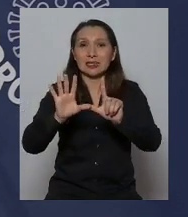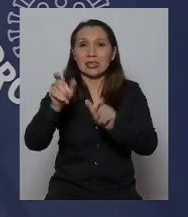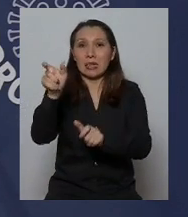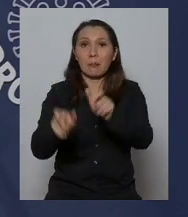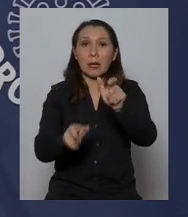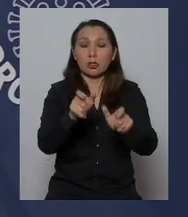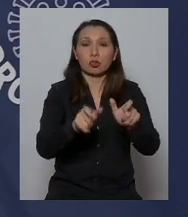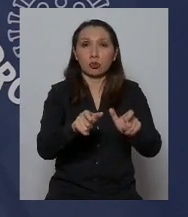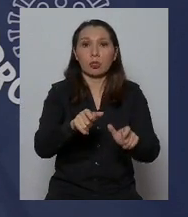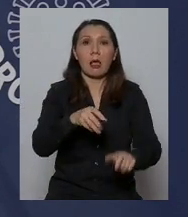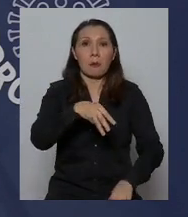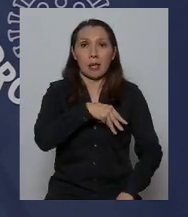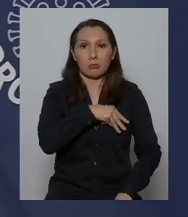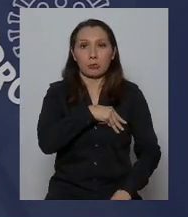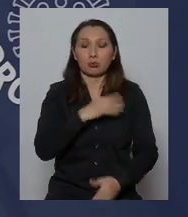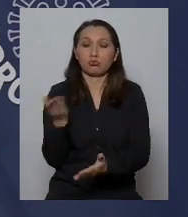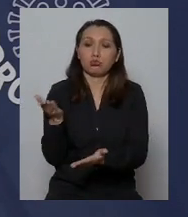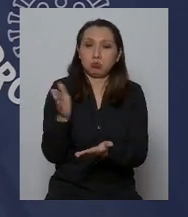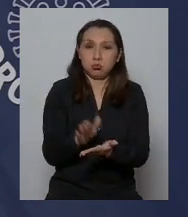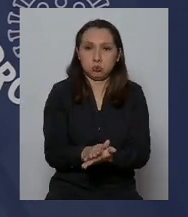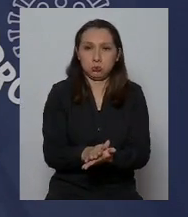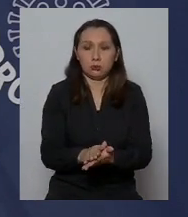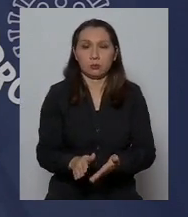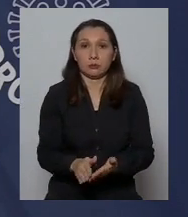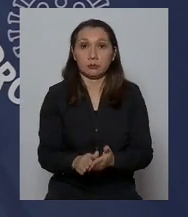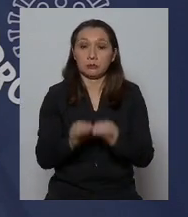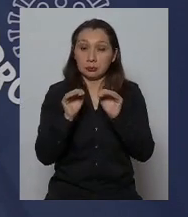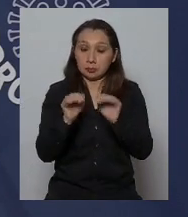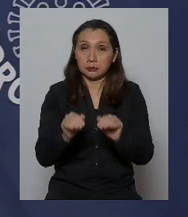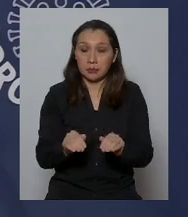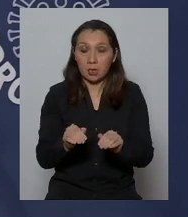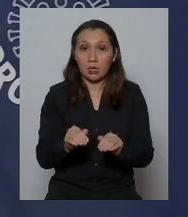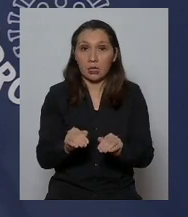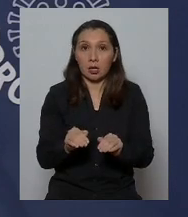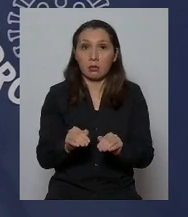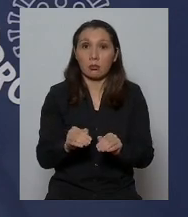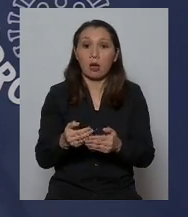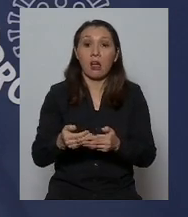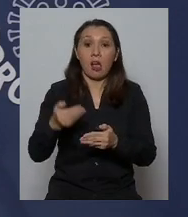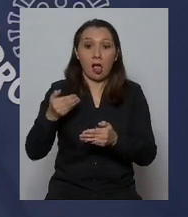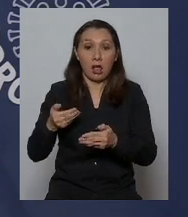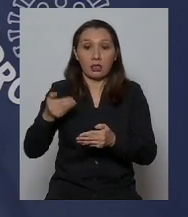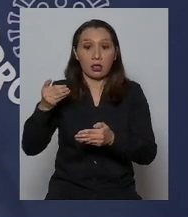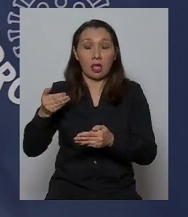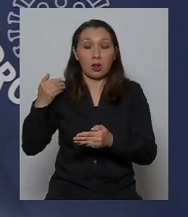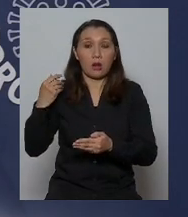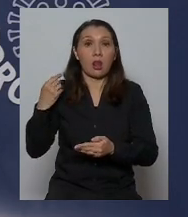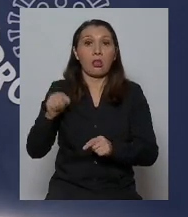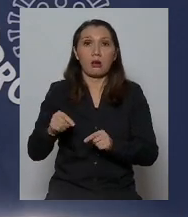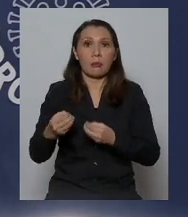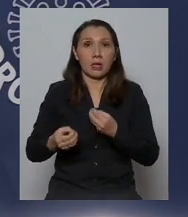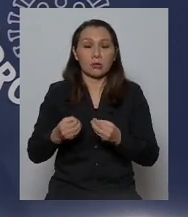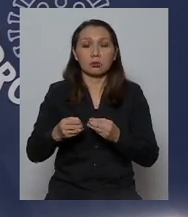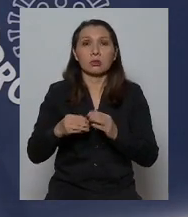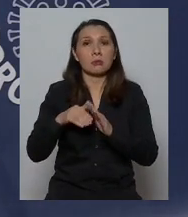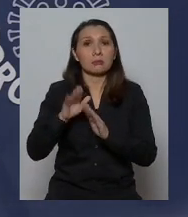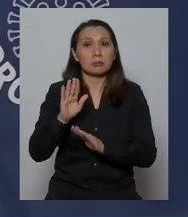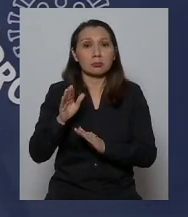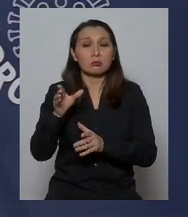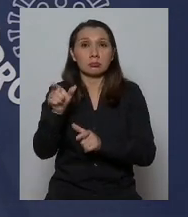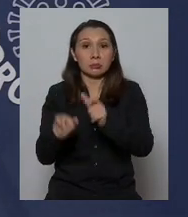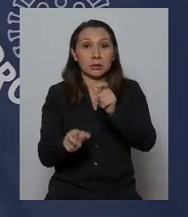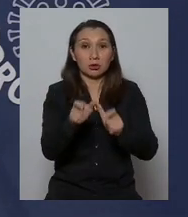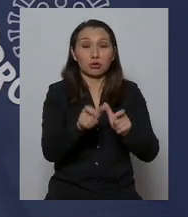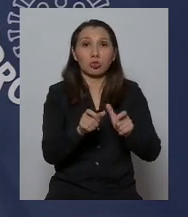personas de la región metropolitana. tal como ha ocurrido en los días anteriores, gran parte